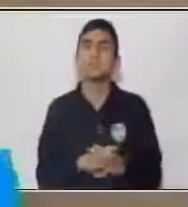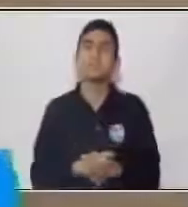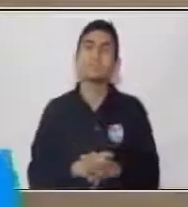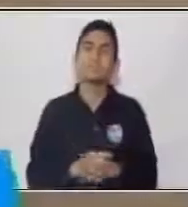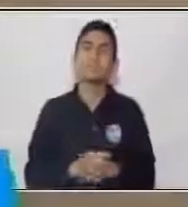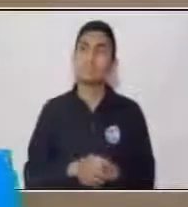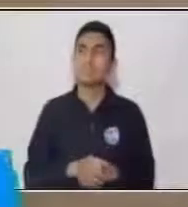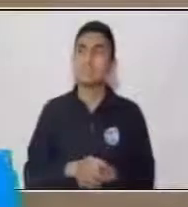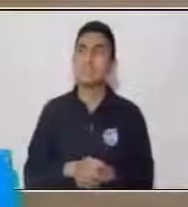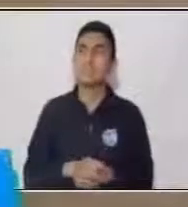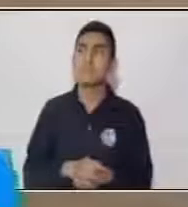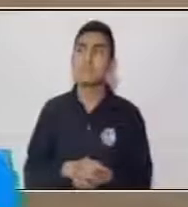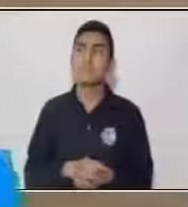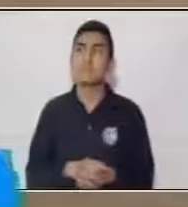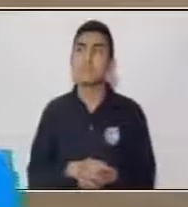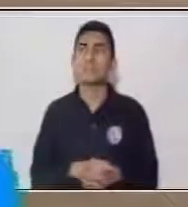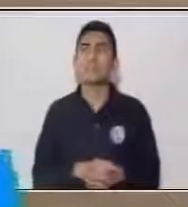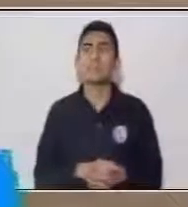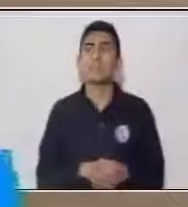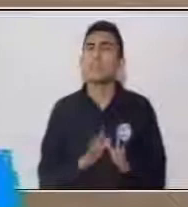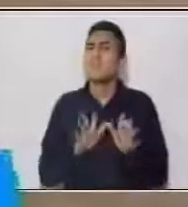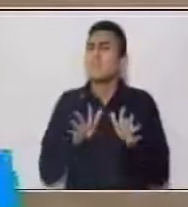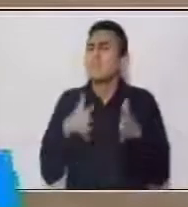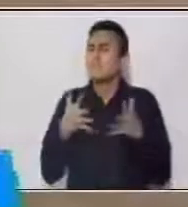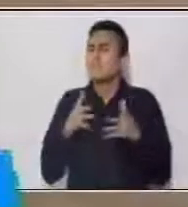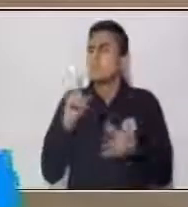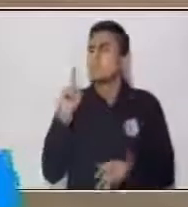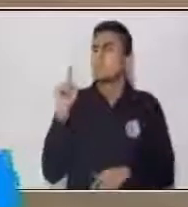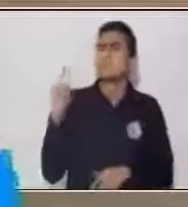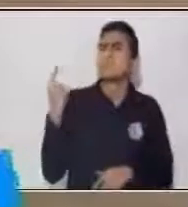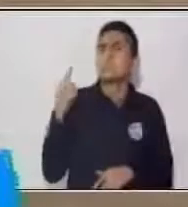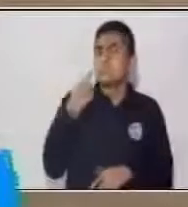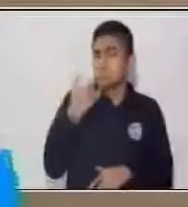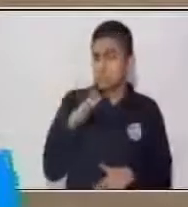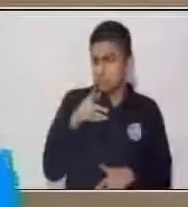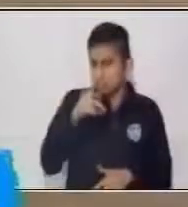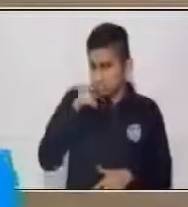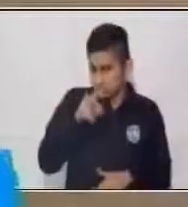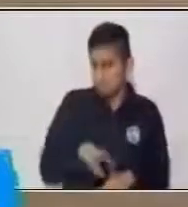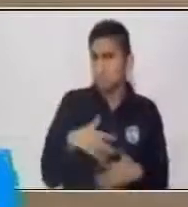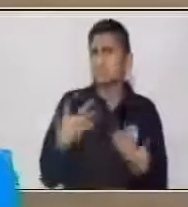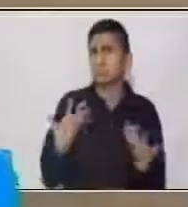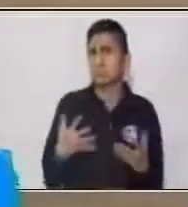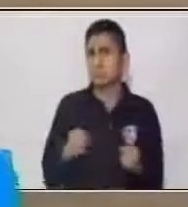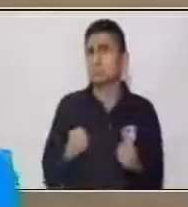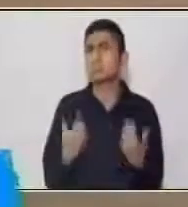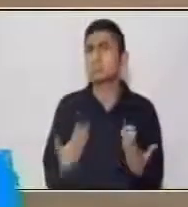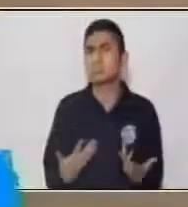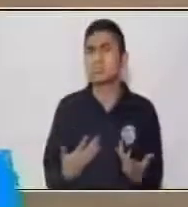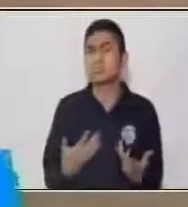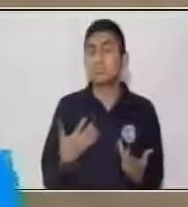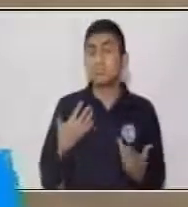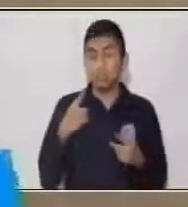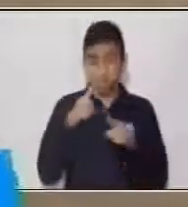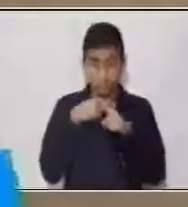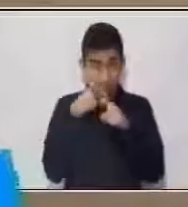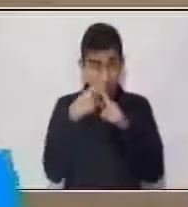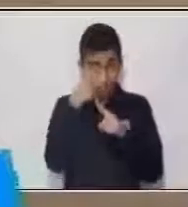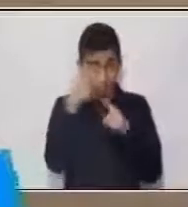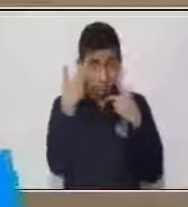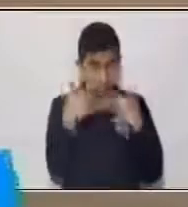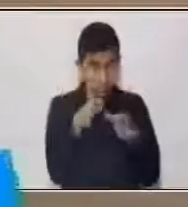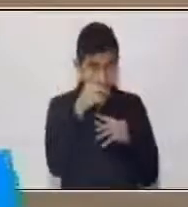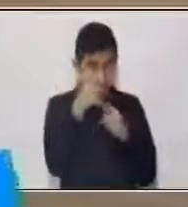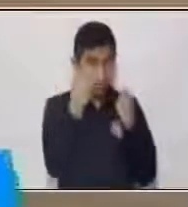siguiente experimento. ¿Qué es lo primero que yo te mencionaba en la clase anterior que debías de hacer a la hora de elaborar un